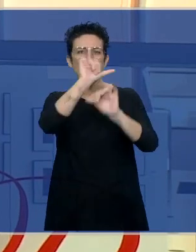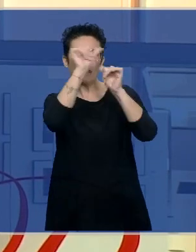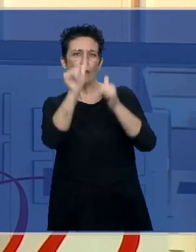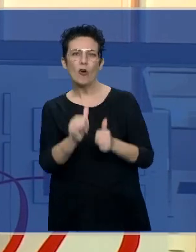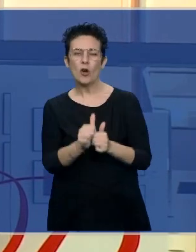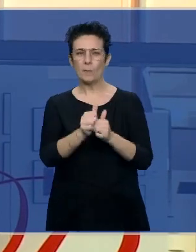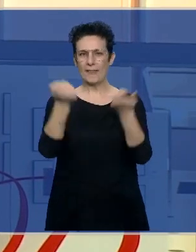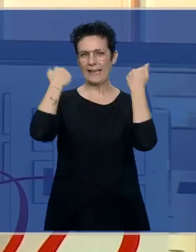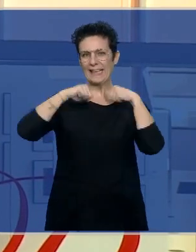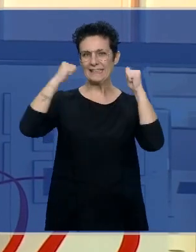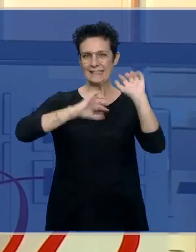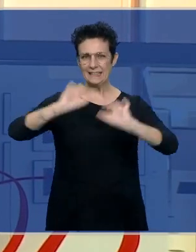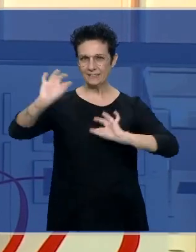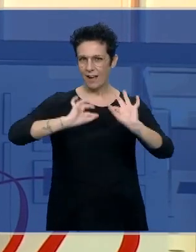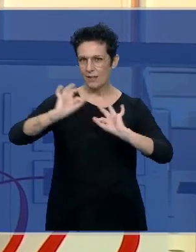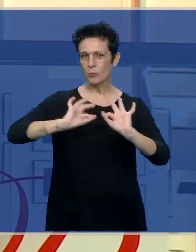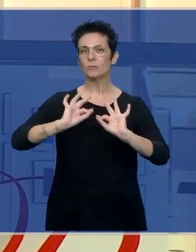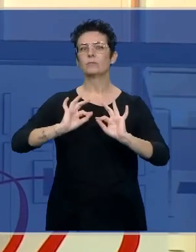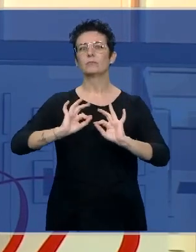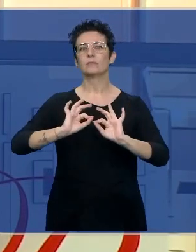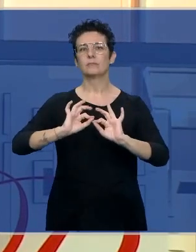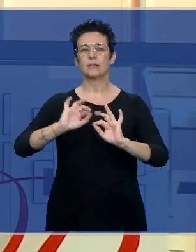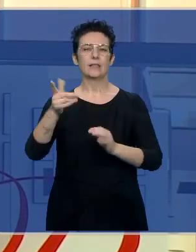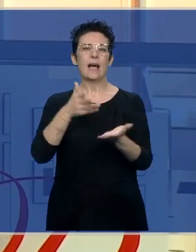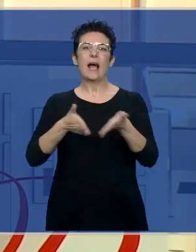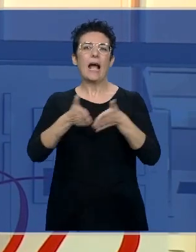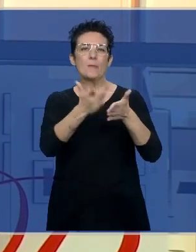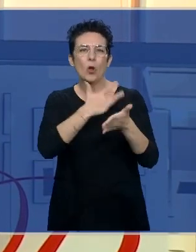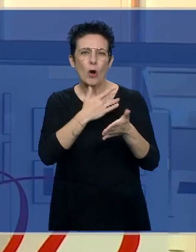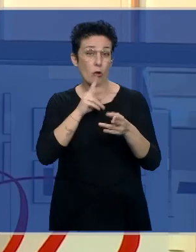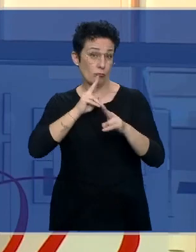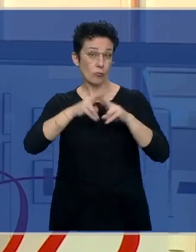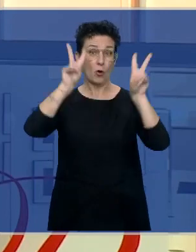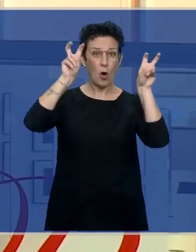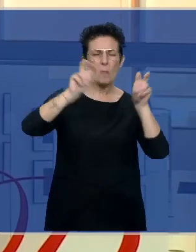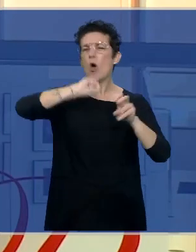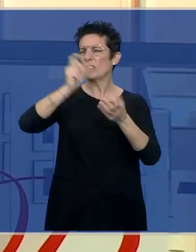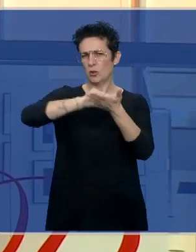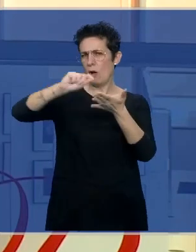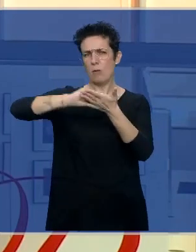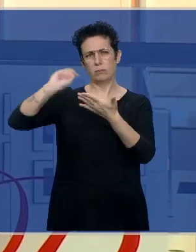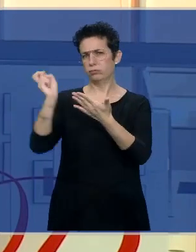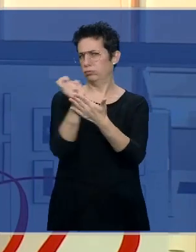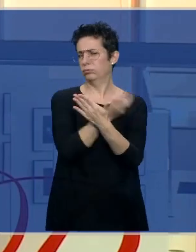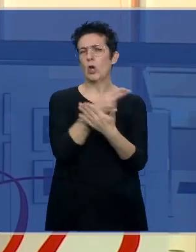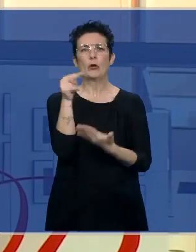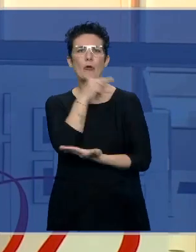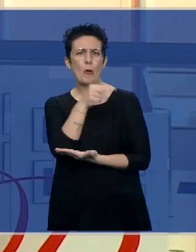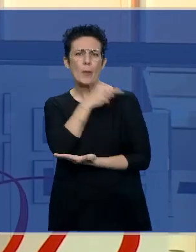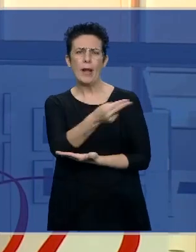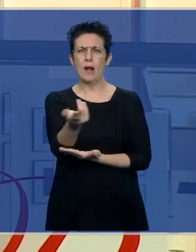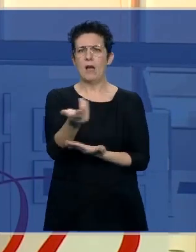ensayo en España, bueno, luego el Camino del Corazón, y el resto de obra que tiene él, novela,